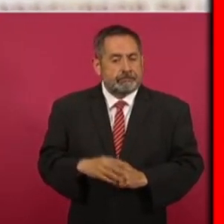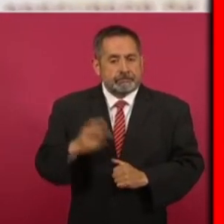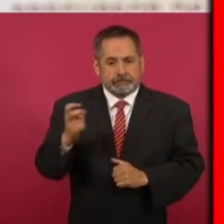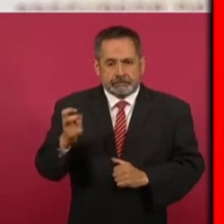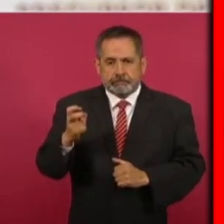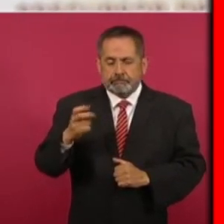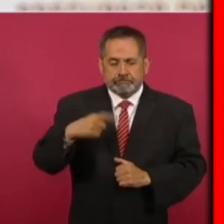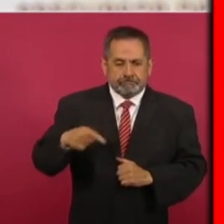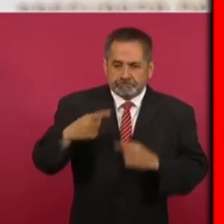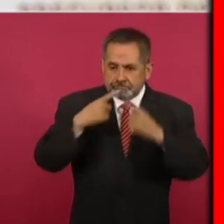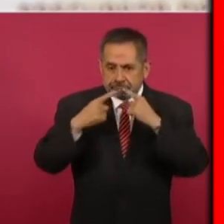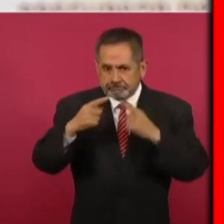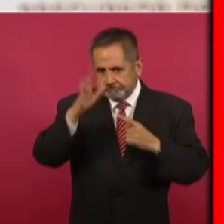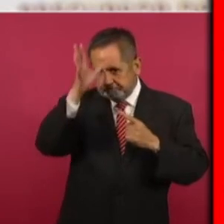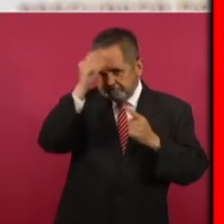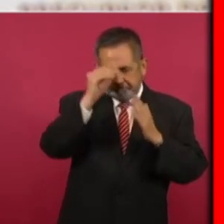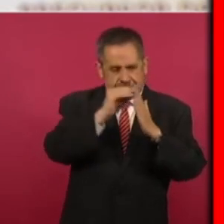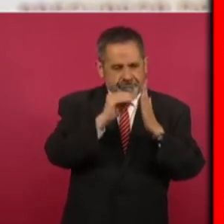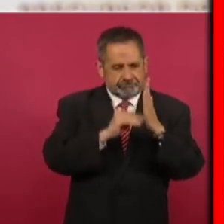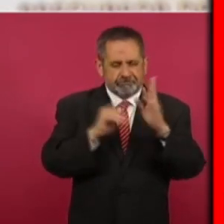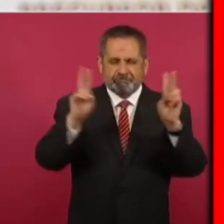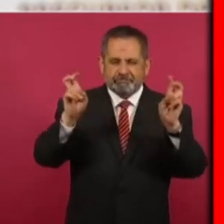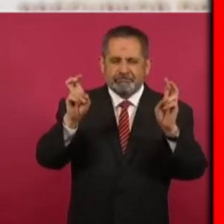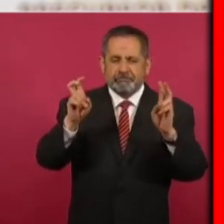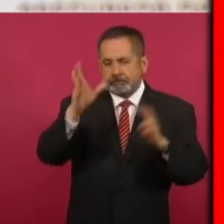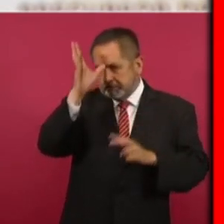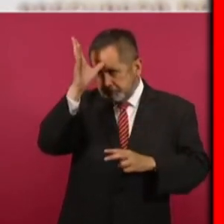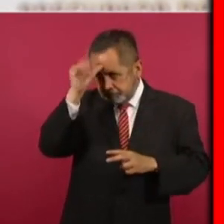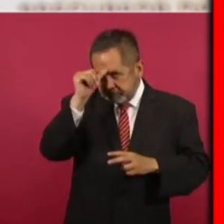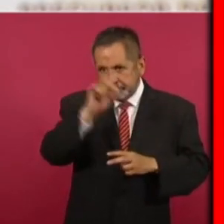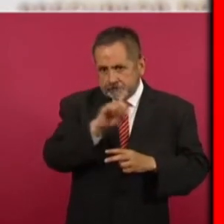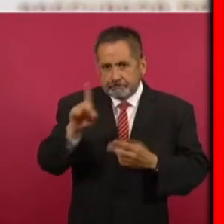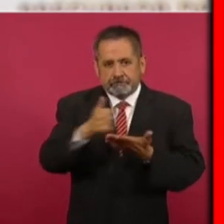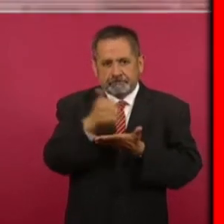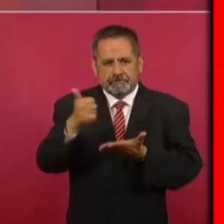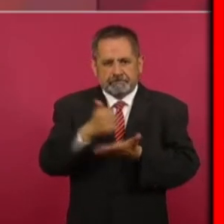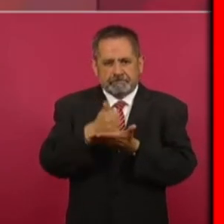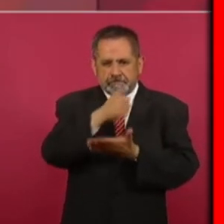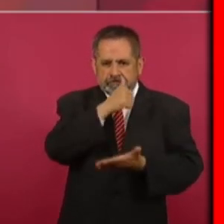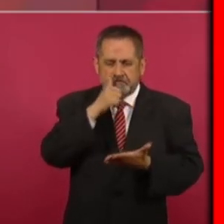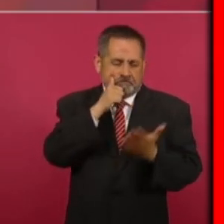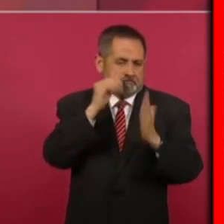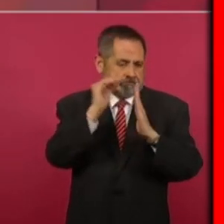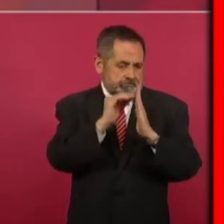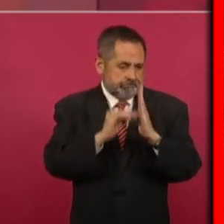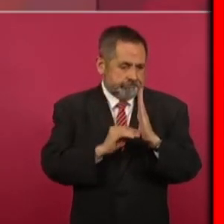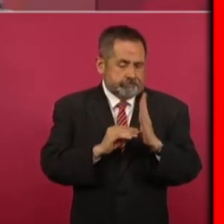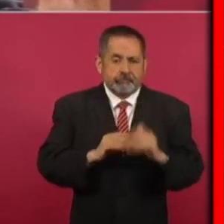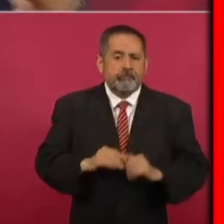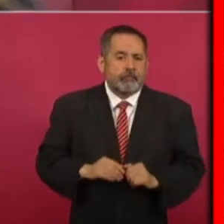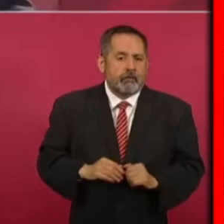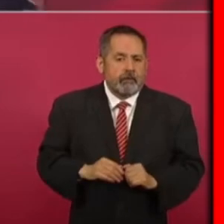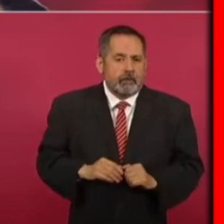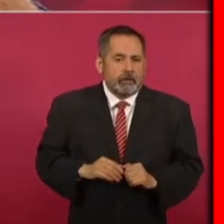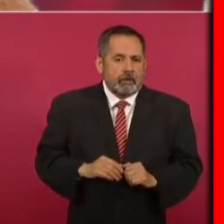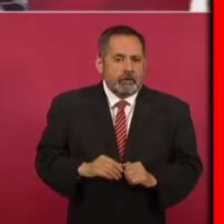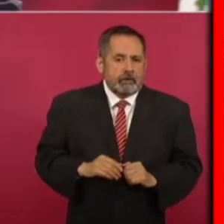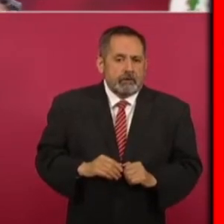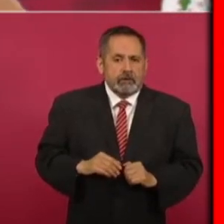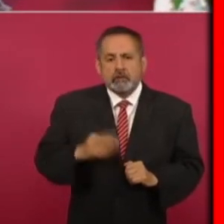cubano Miguel Díaz Canel le hace un obsequio a los mexicanos en el cual